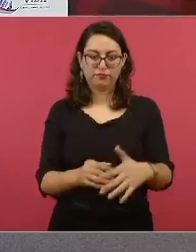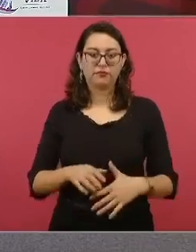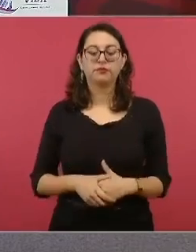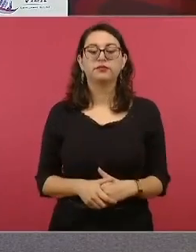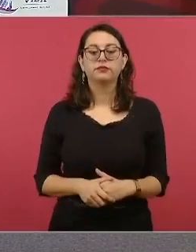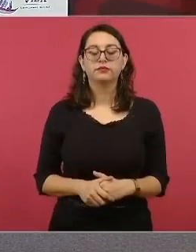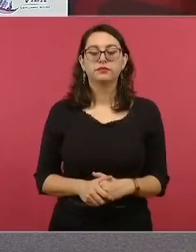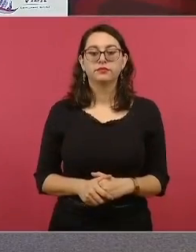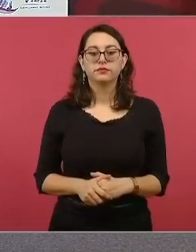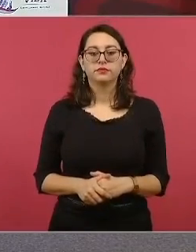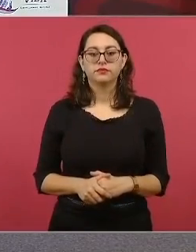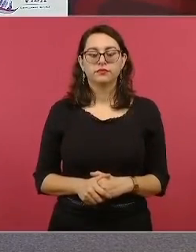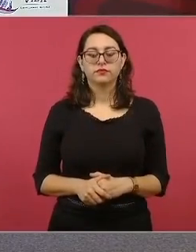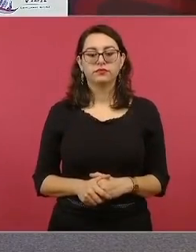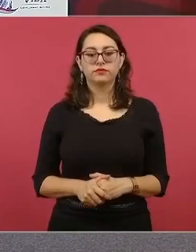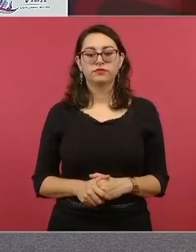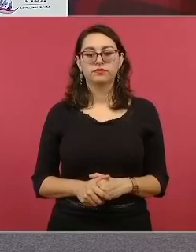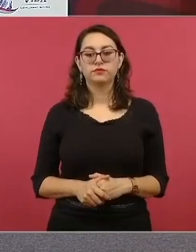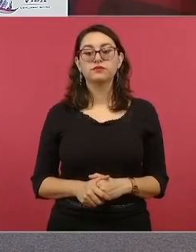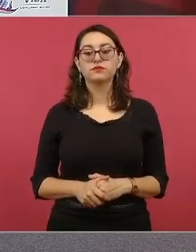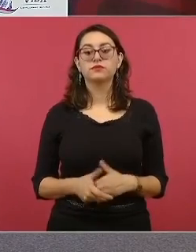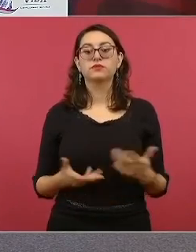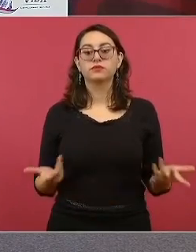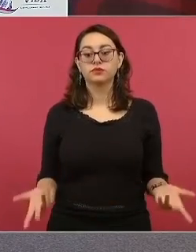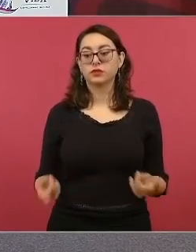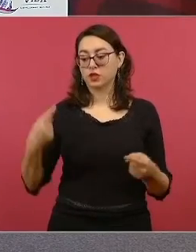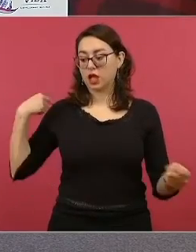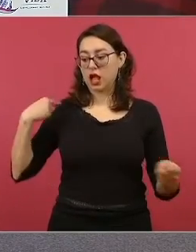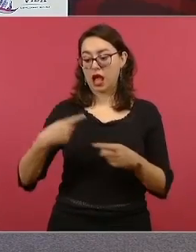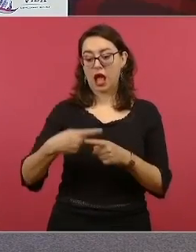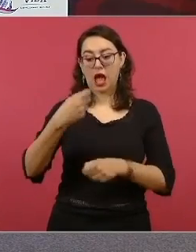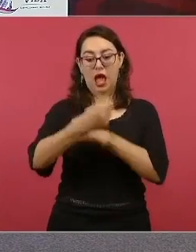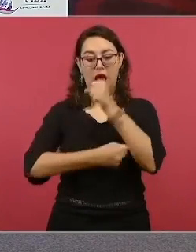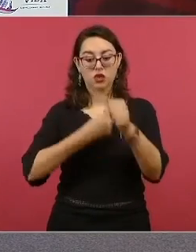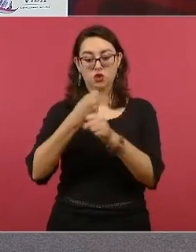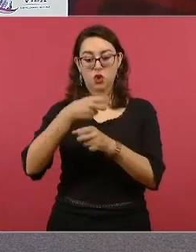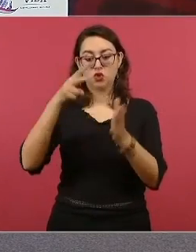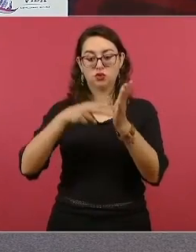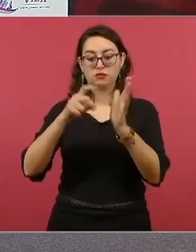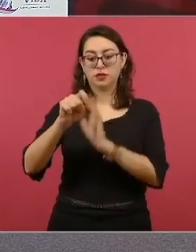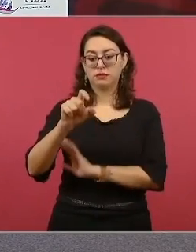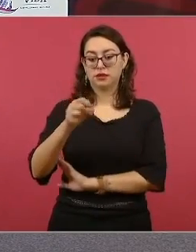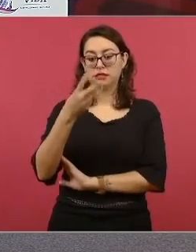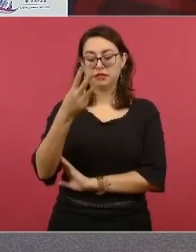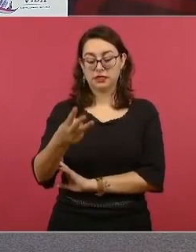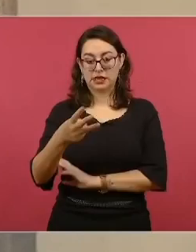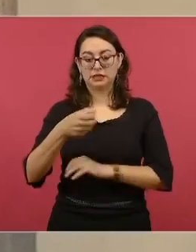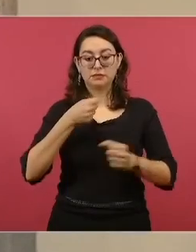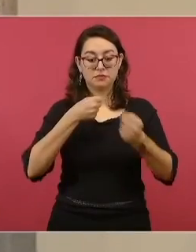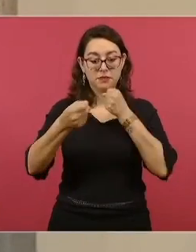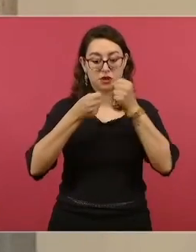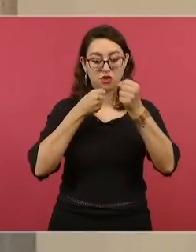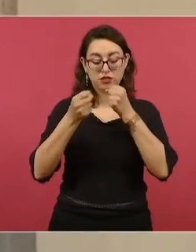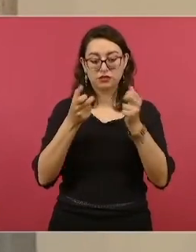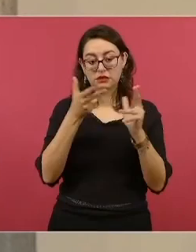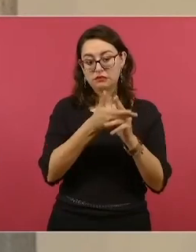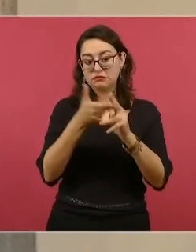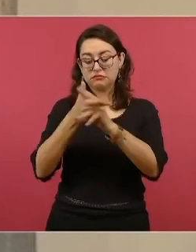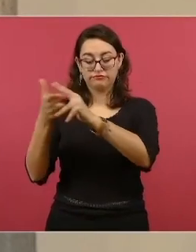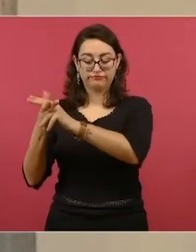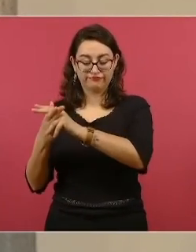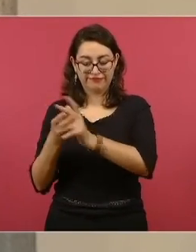Adelante. Por ello, entonces, tenemos en este año tres casos registrados, tres casos de